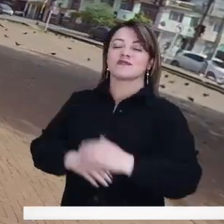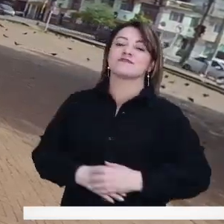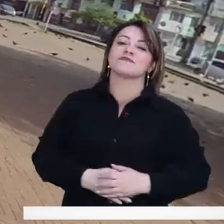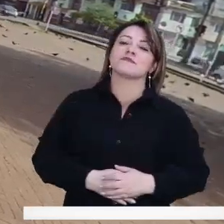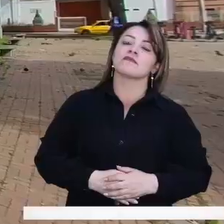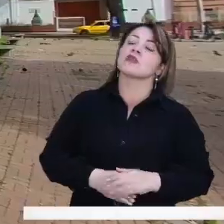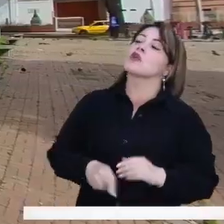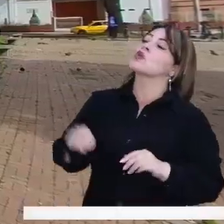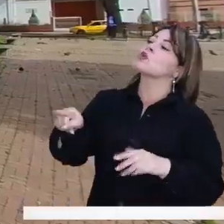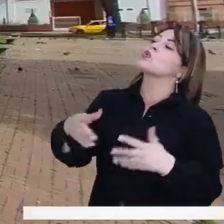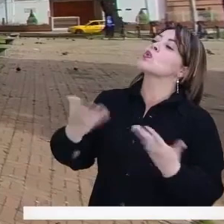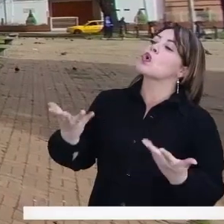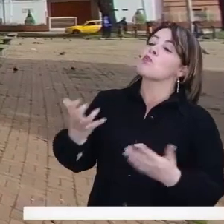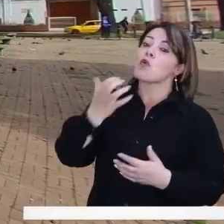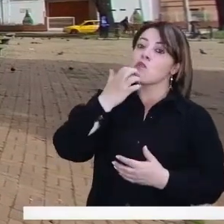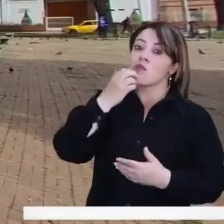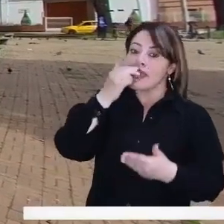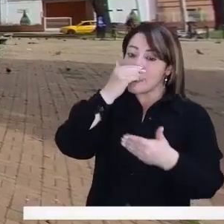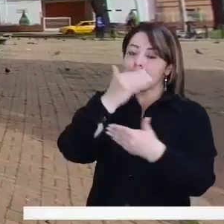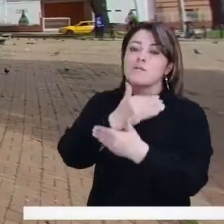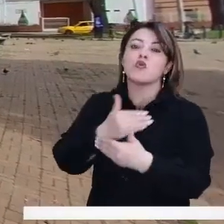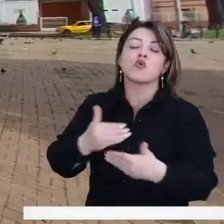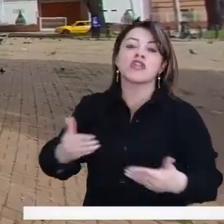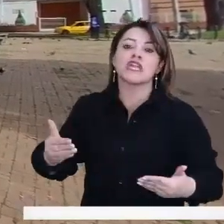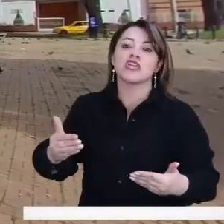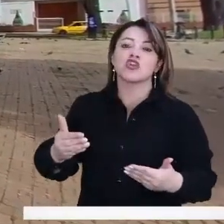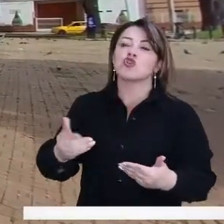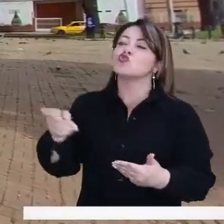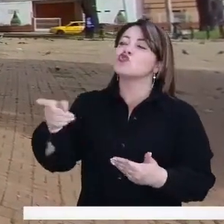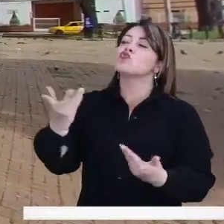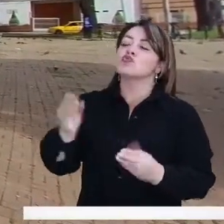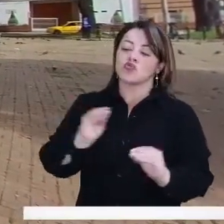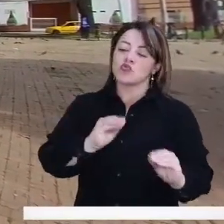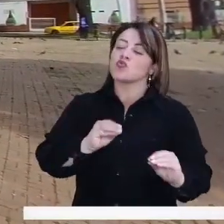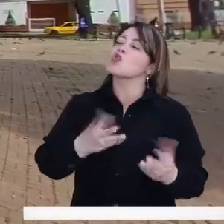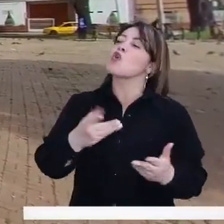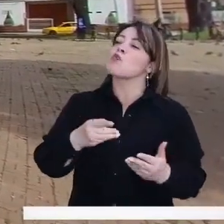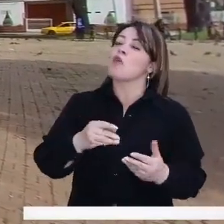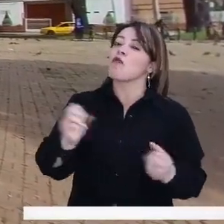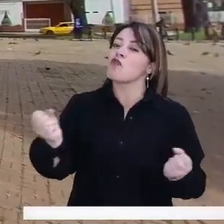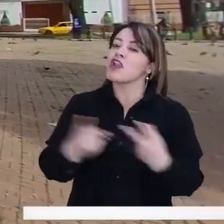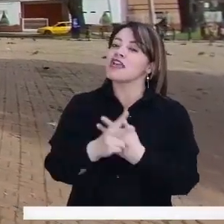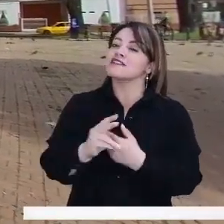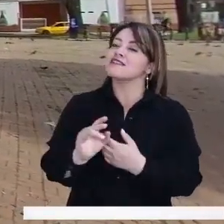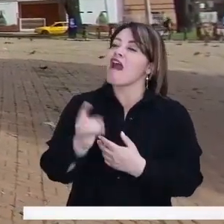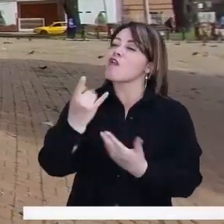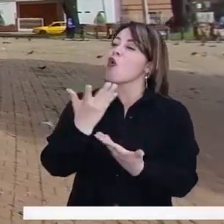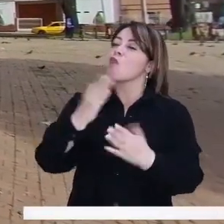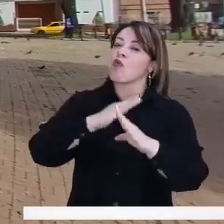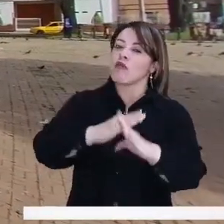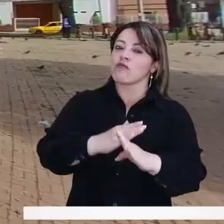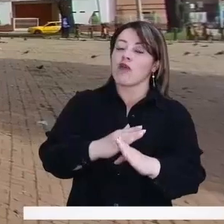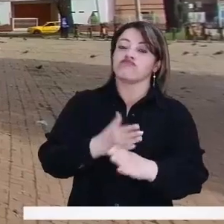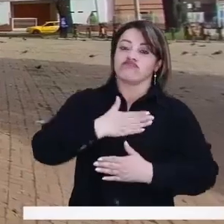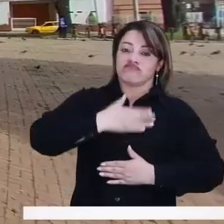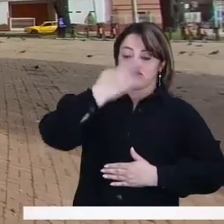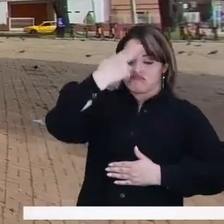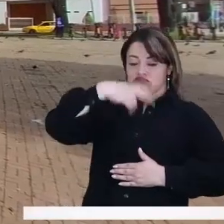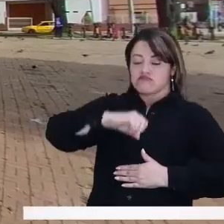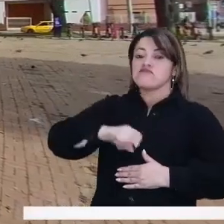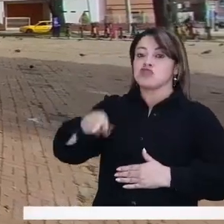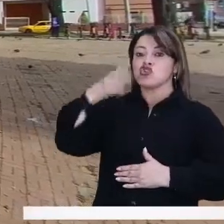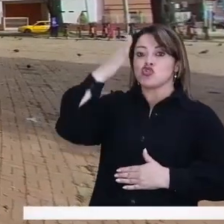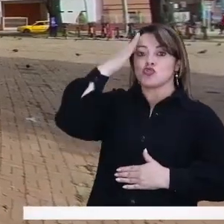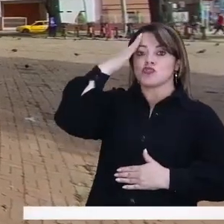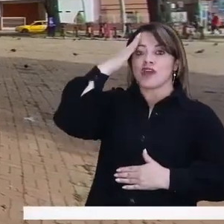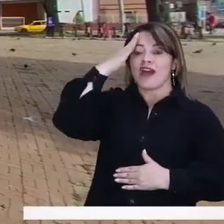tan rápidamente como va. ¿Cómo haces tú para prevenir que ellos sean víctimas de algún tipo de violencia? El prevenir es que él sabe que